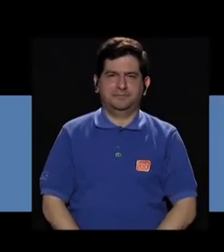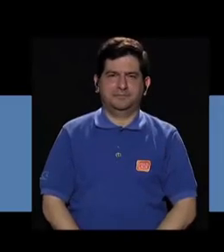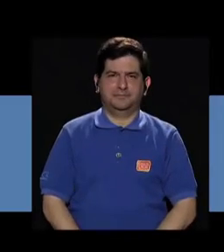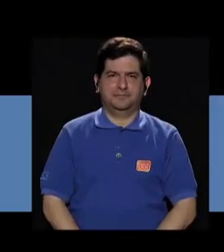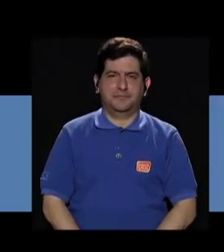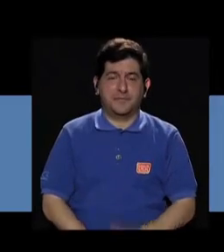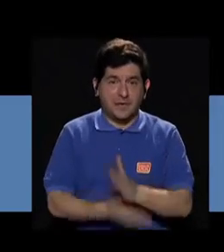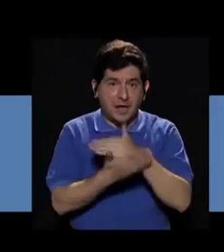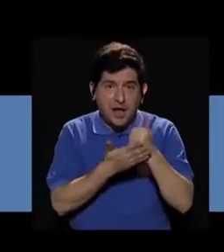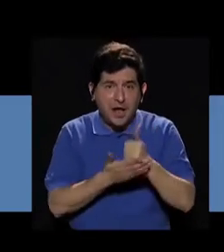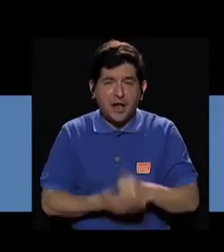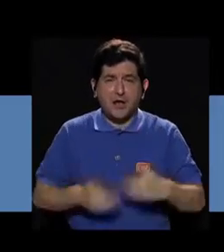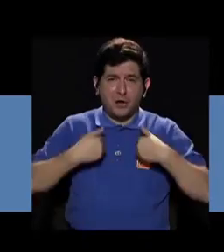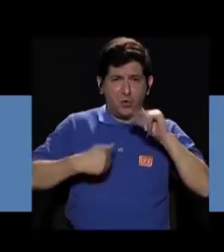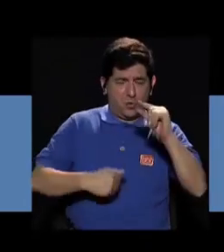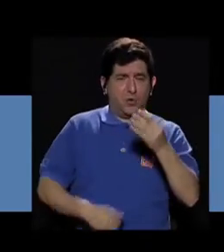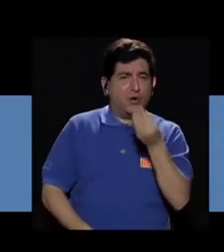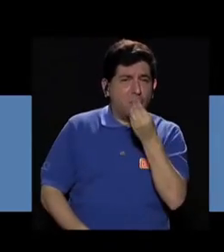chapulín.